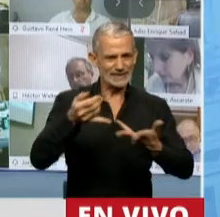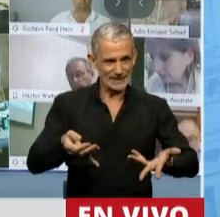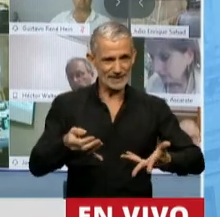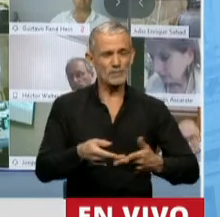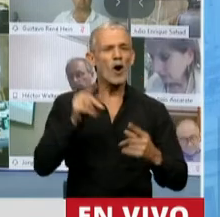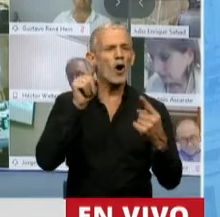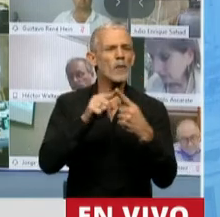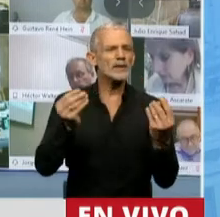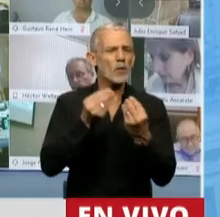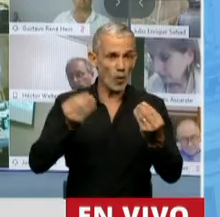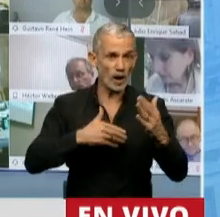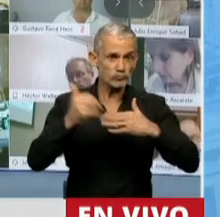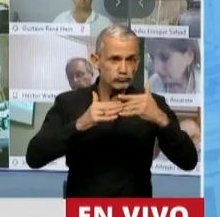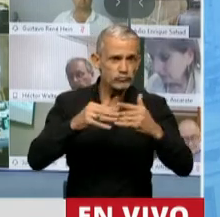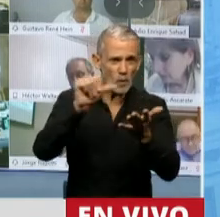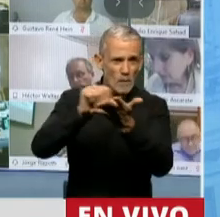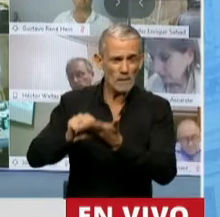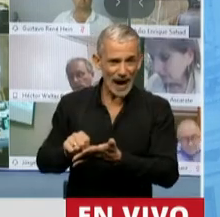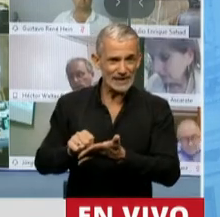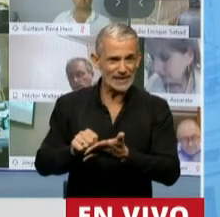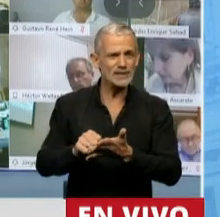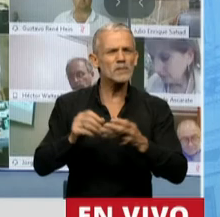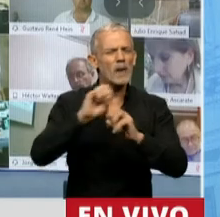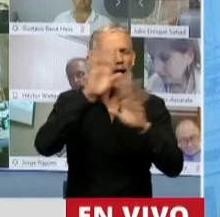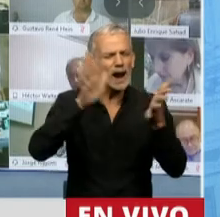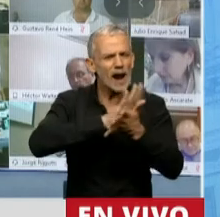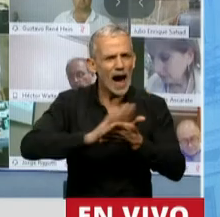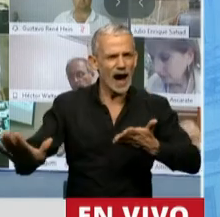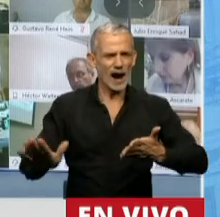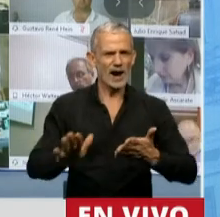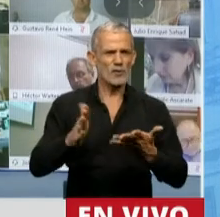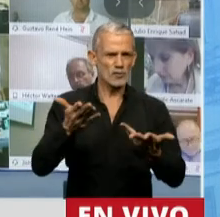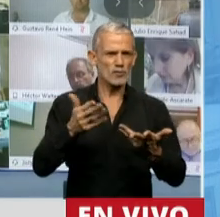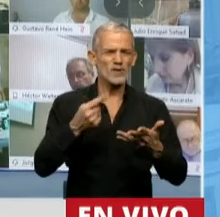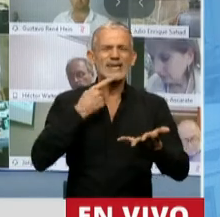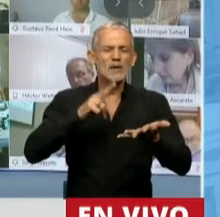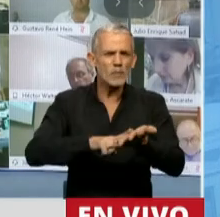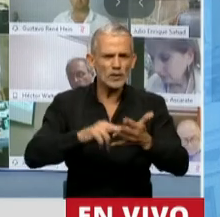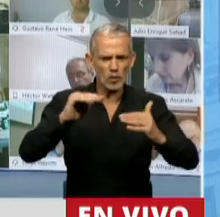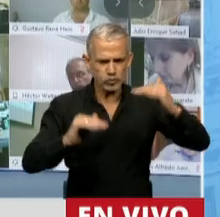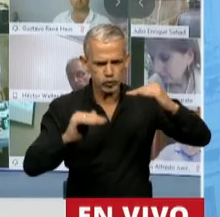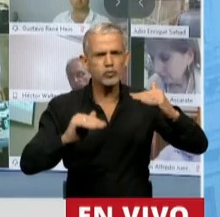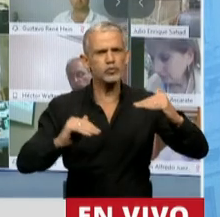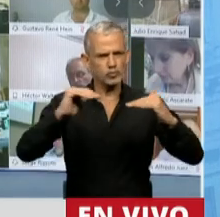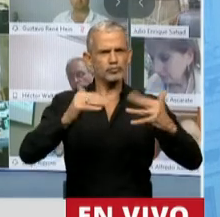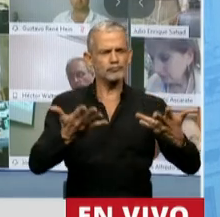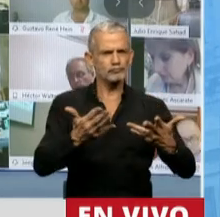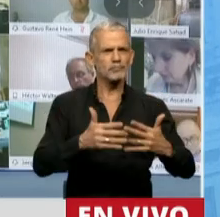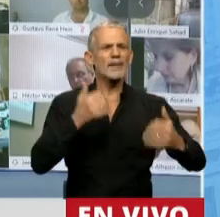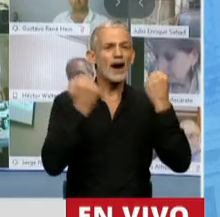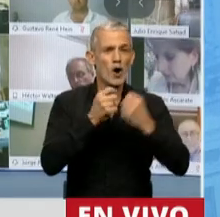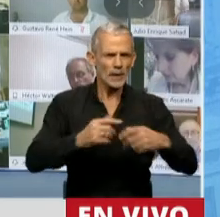con el objetivo de construir un país más transparente fiscalmente más justo económicamente más